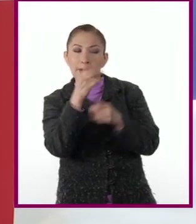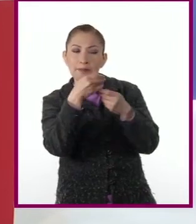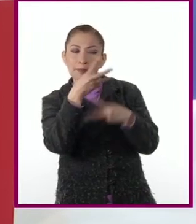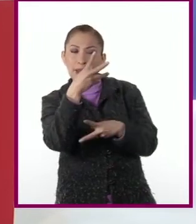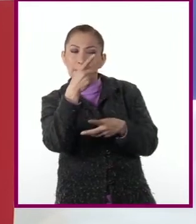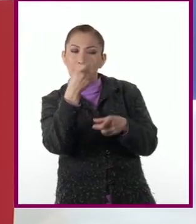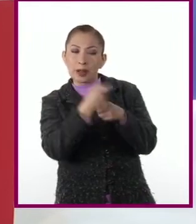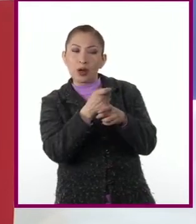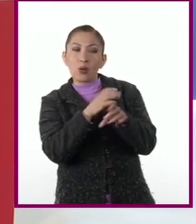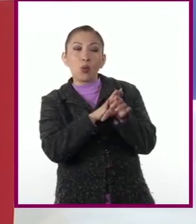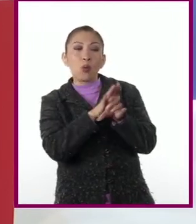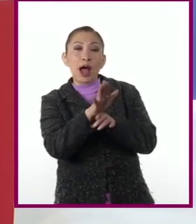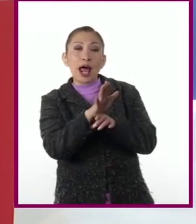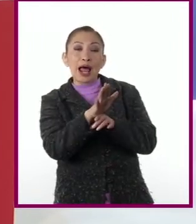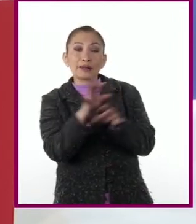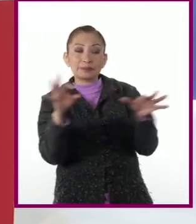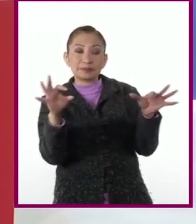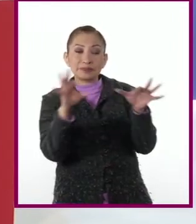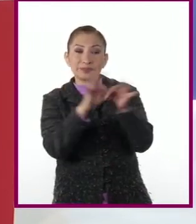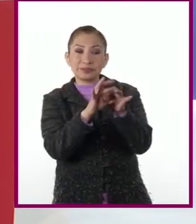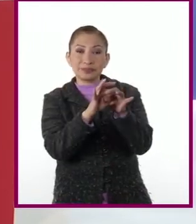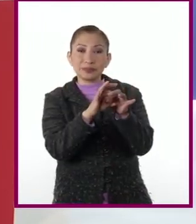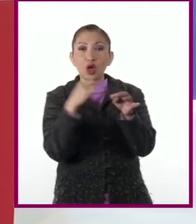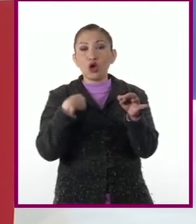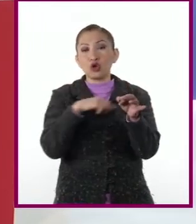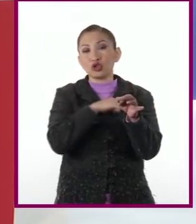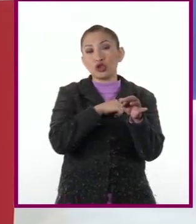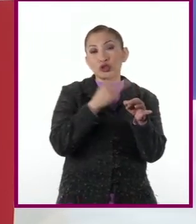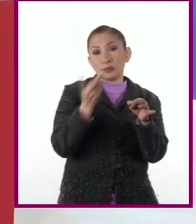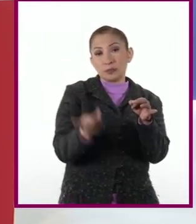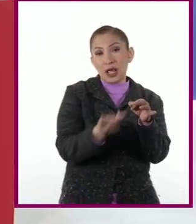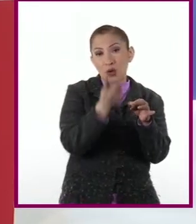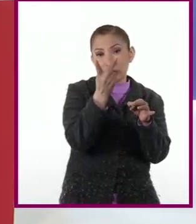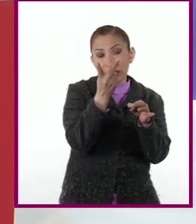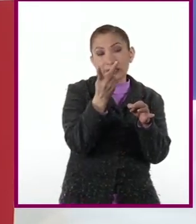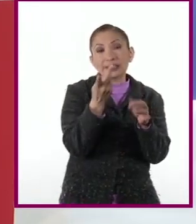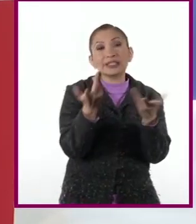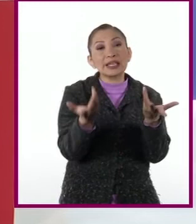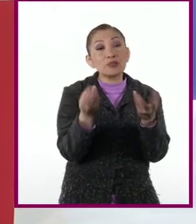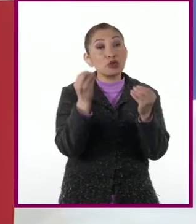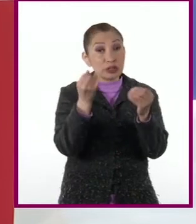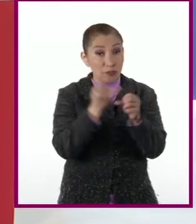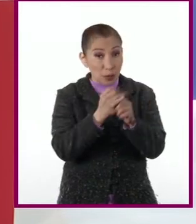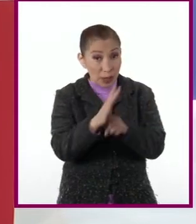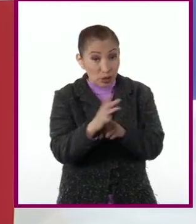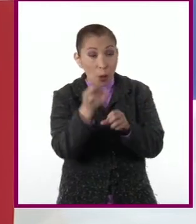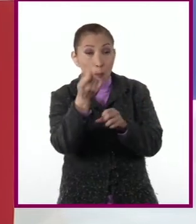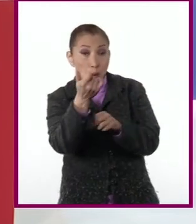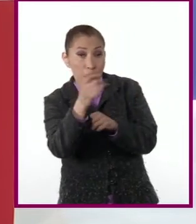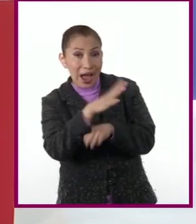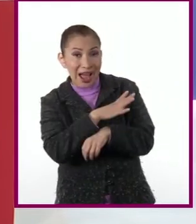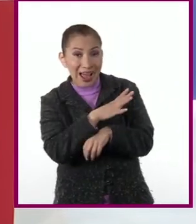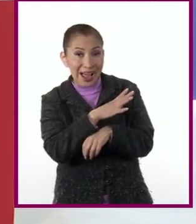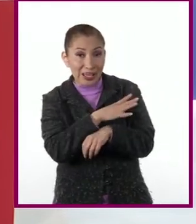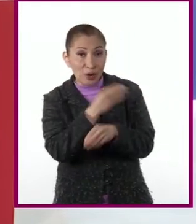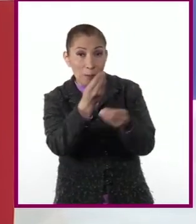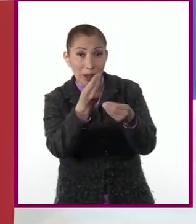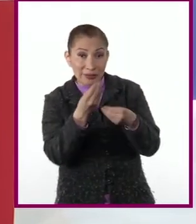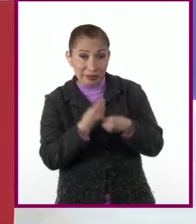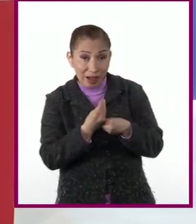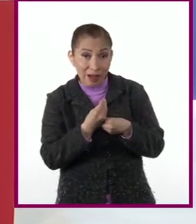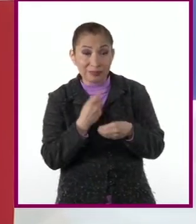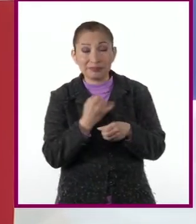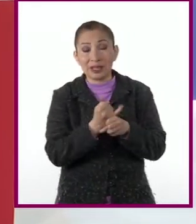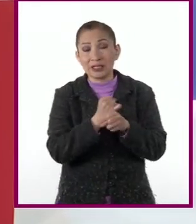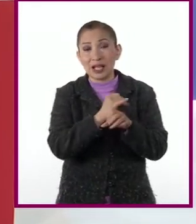primer momento la relación que tienen con nuestras preguntas y qué tanta información podrían proporcionar a